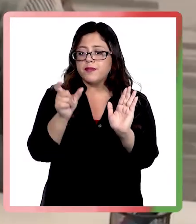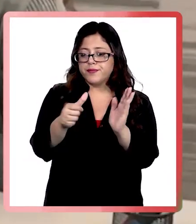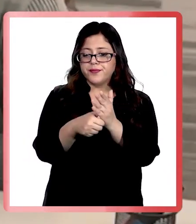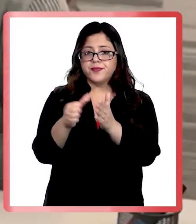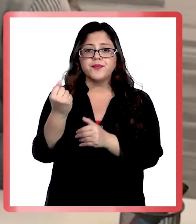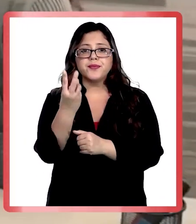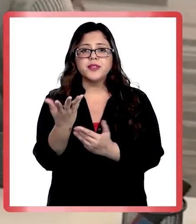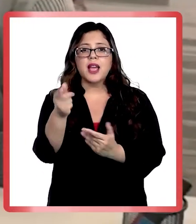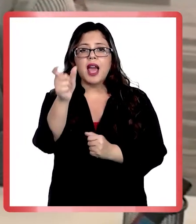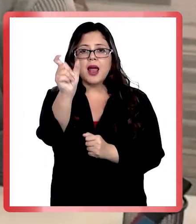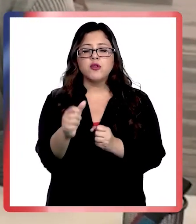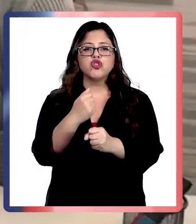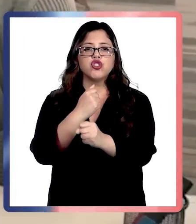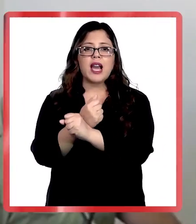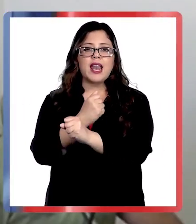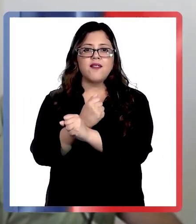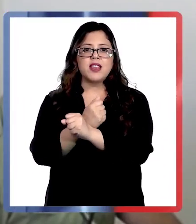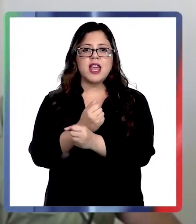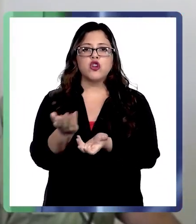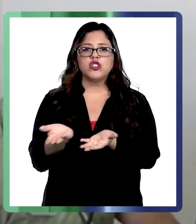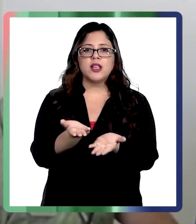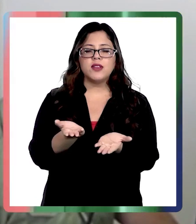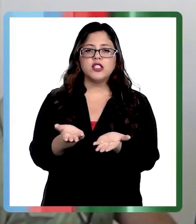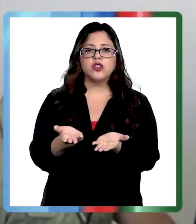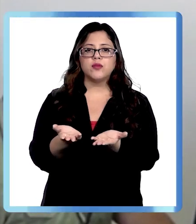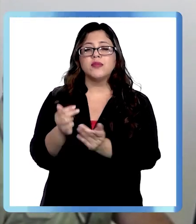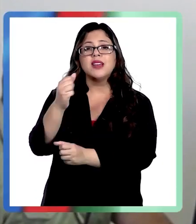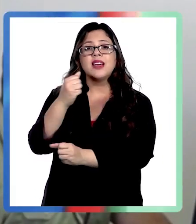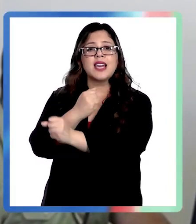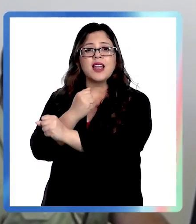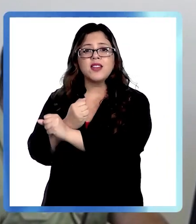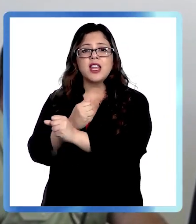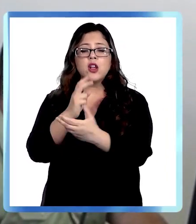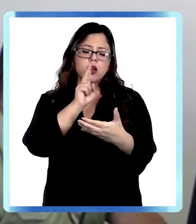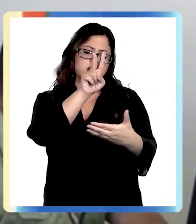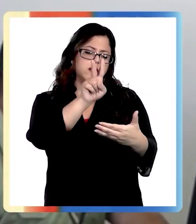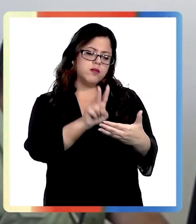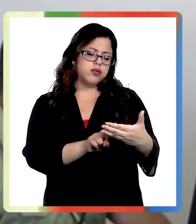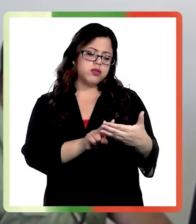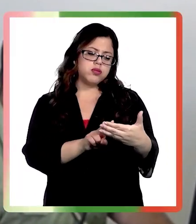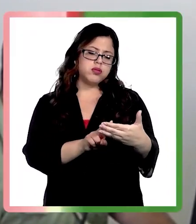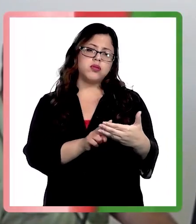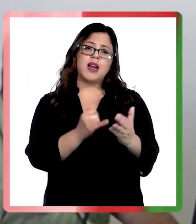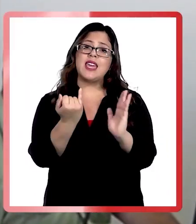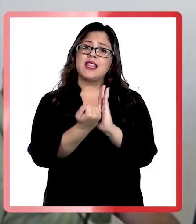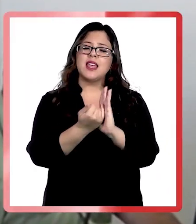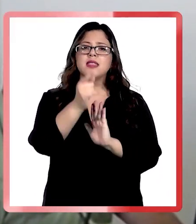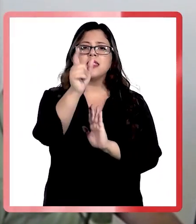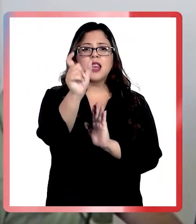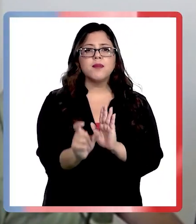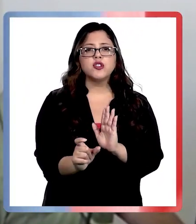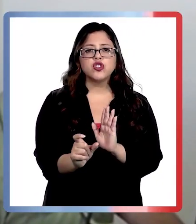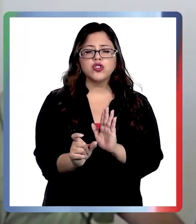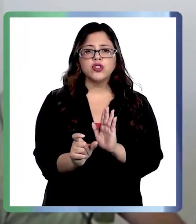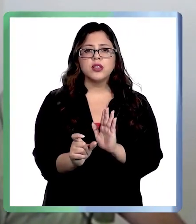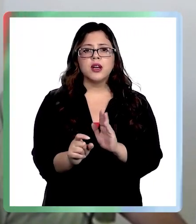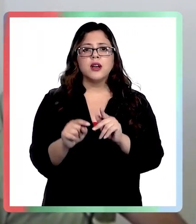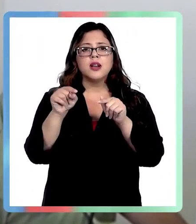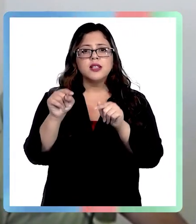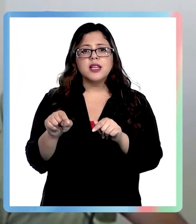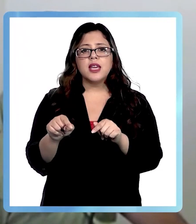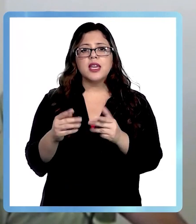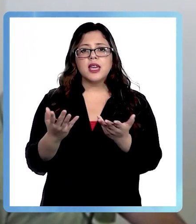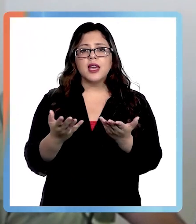la El carabineros de servicio comprobará la identidad de la persona, donde posteriormente ingresa el código de